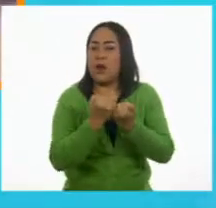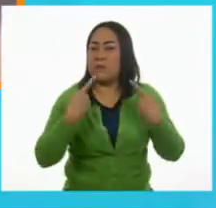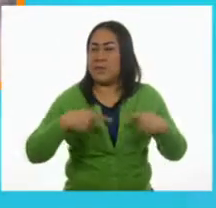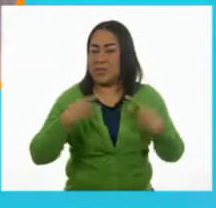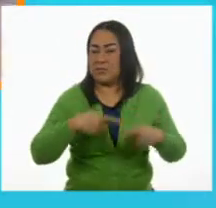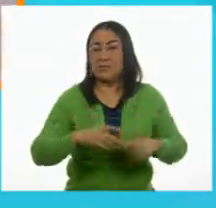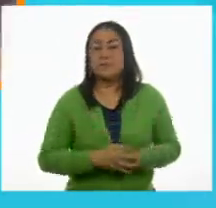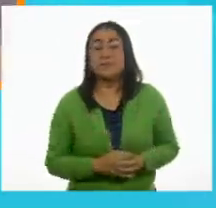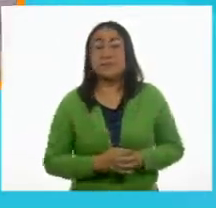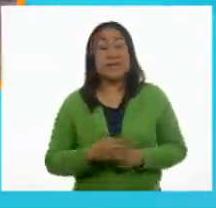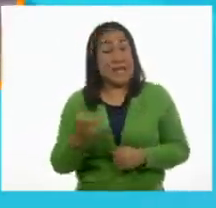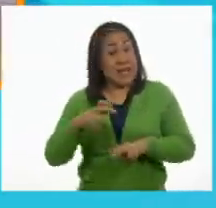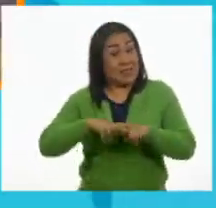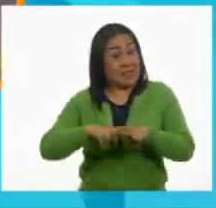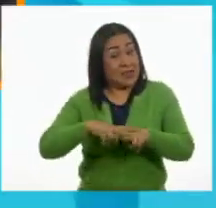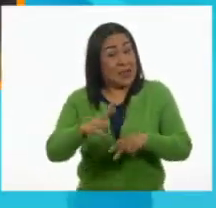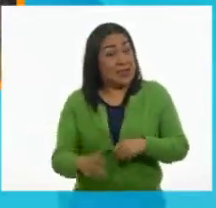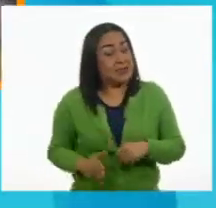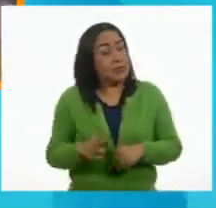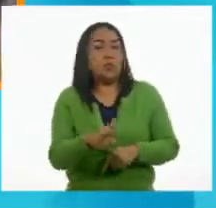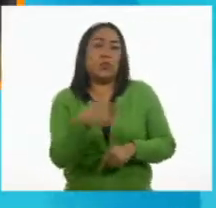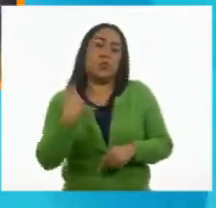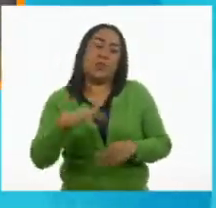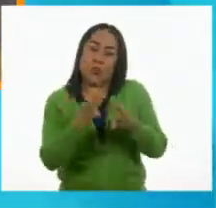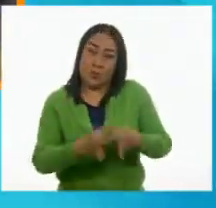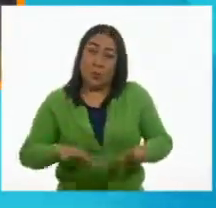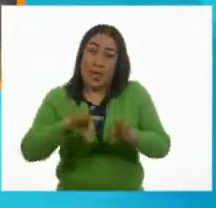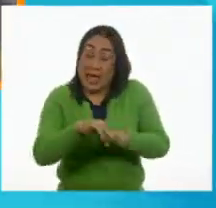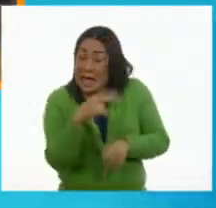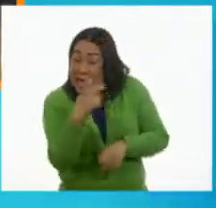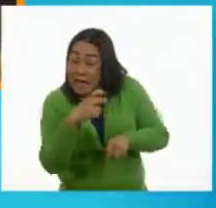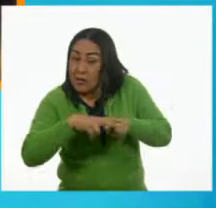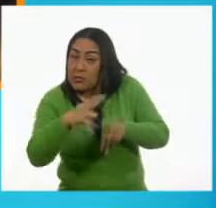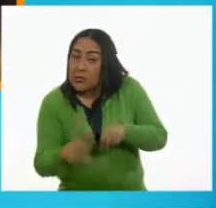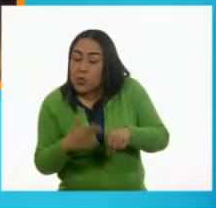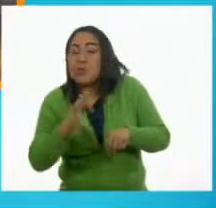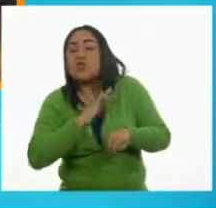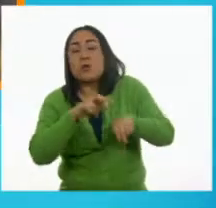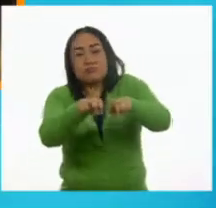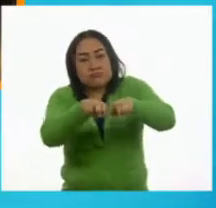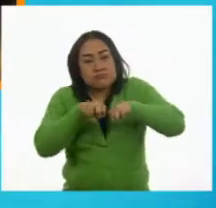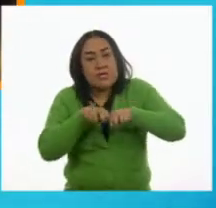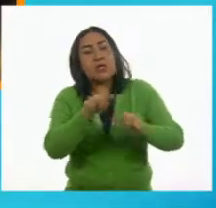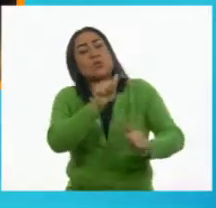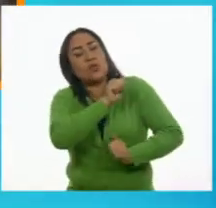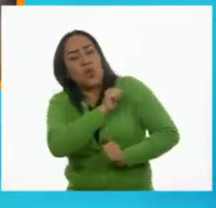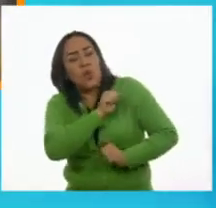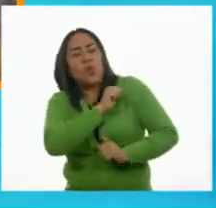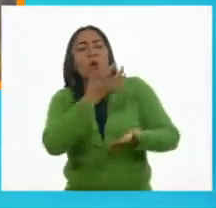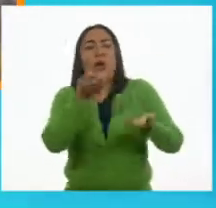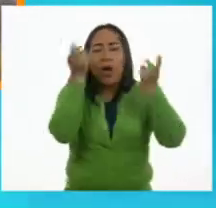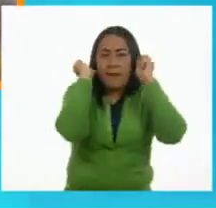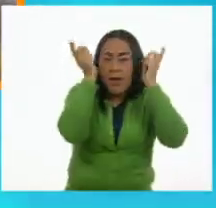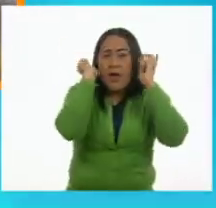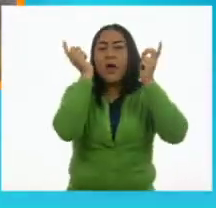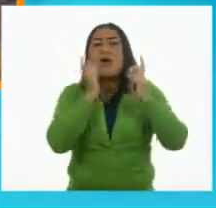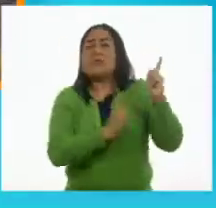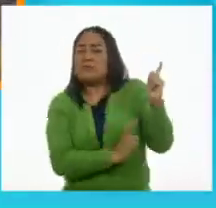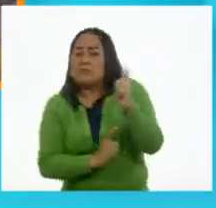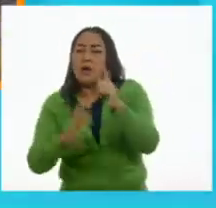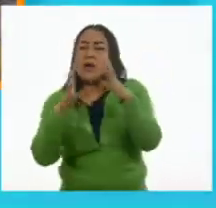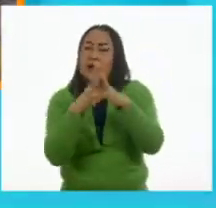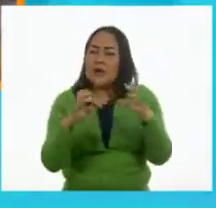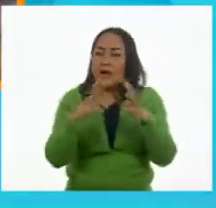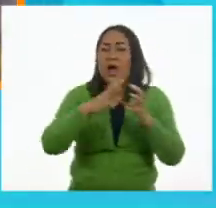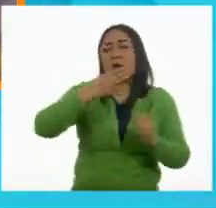El tren fue muy importante porque en él se trasladaba a los soldados, caballos, armas, maíz, algodón,